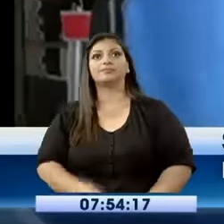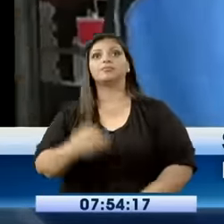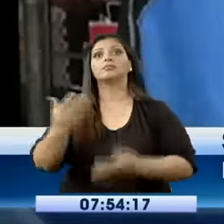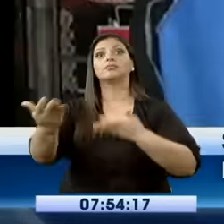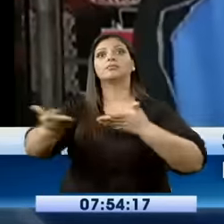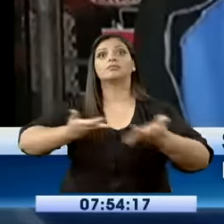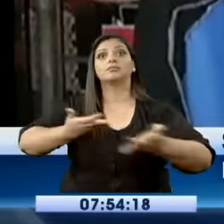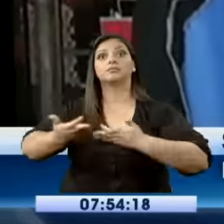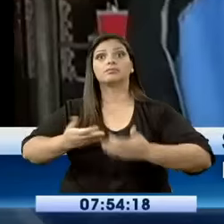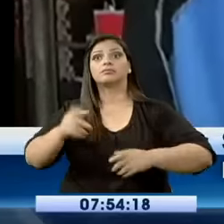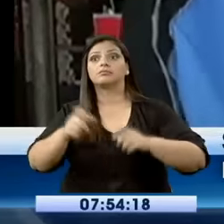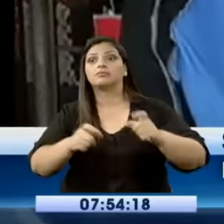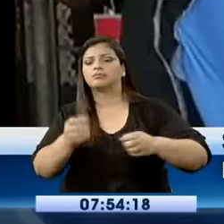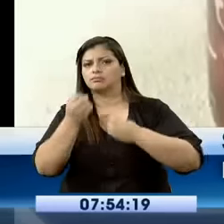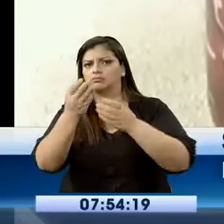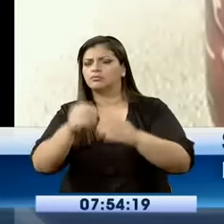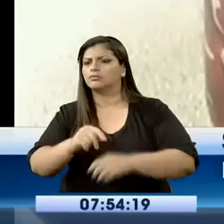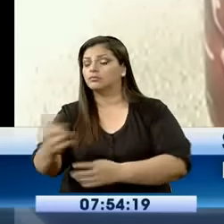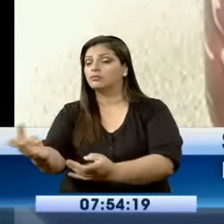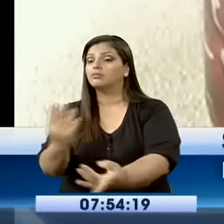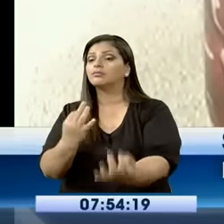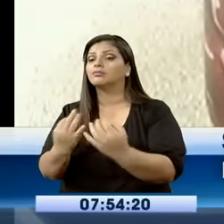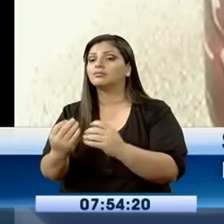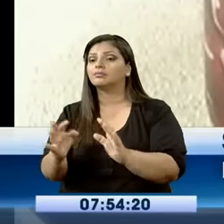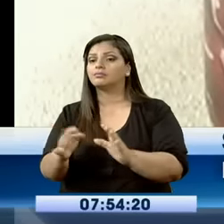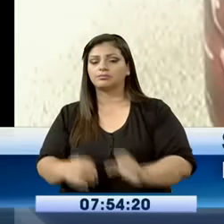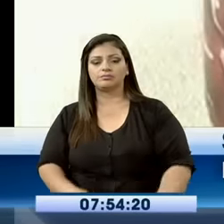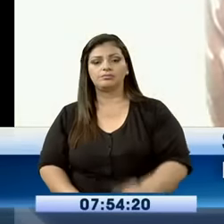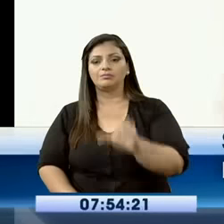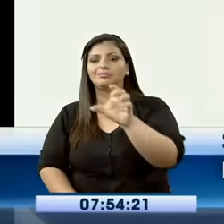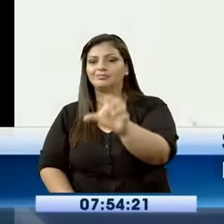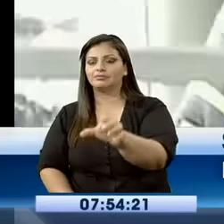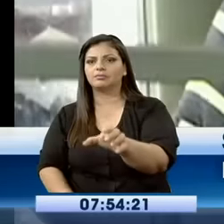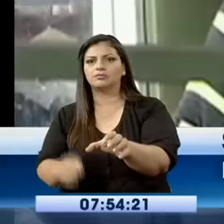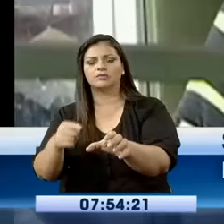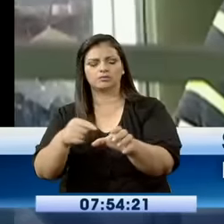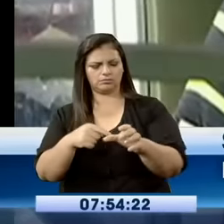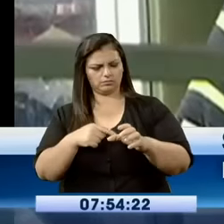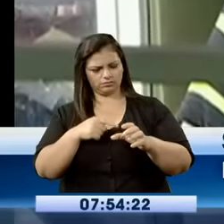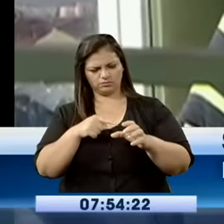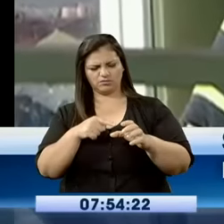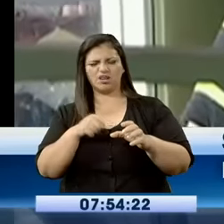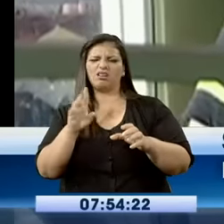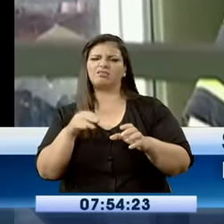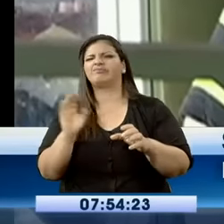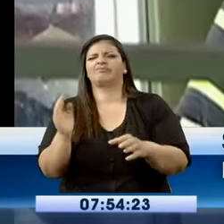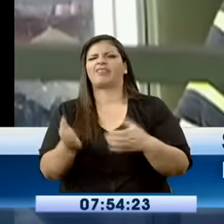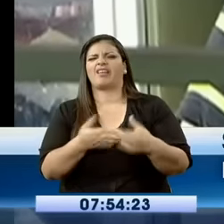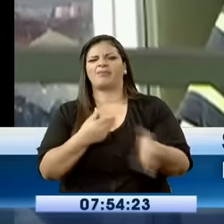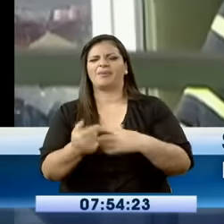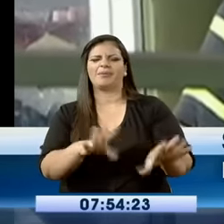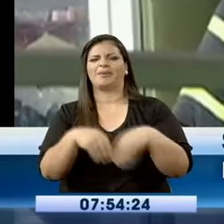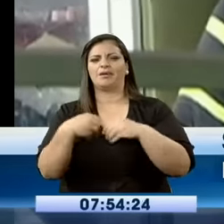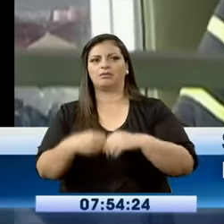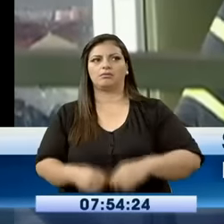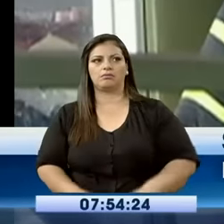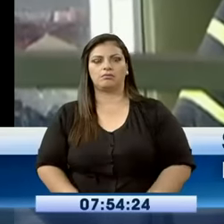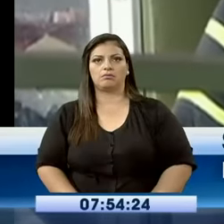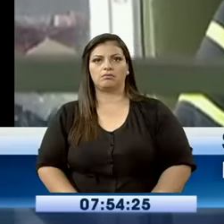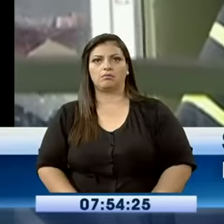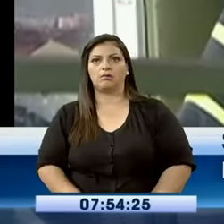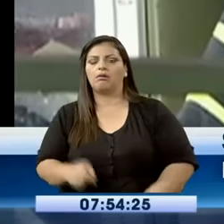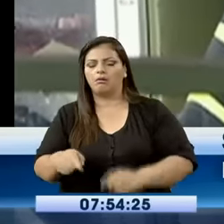se fijan en el etiquetado antes de comprar y otros no. Y algunos jugamos con mucho colesterol. No, ahí cambian integral.